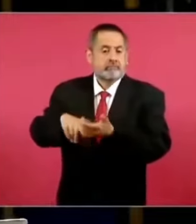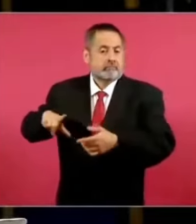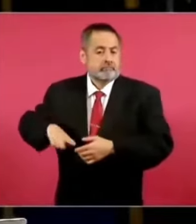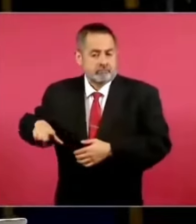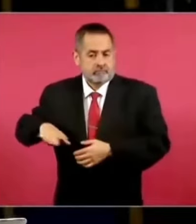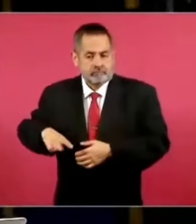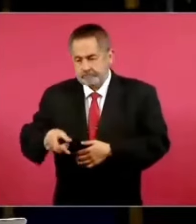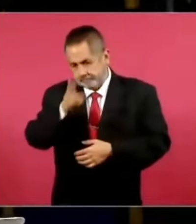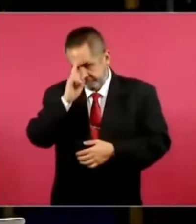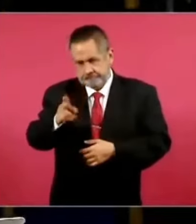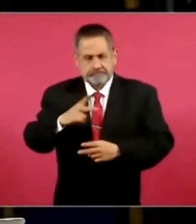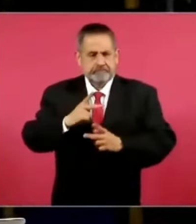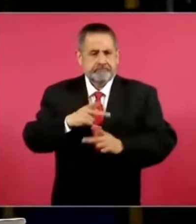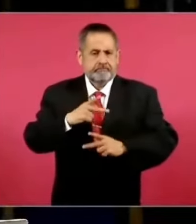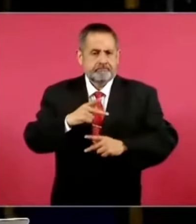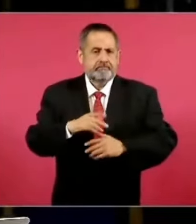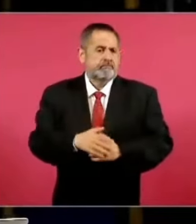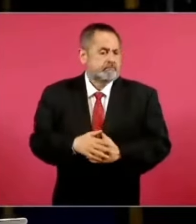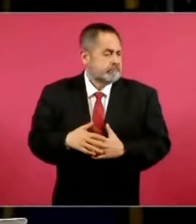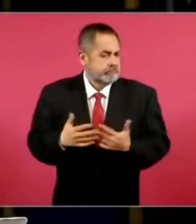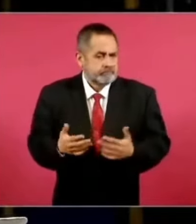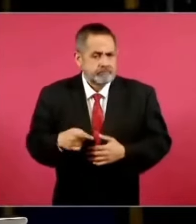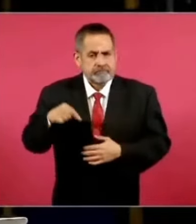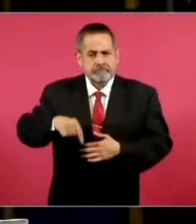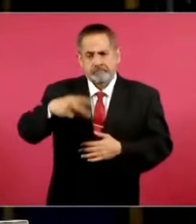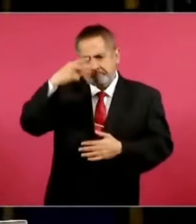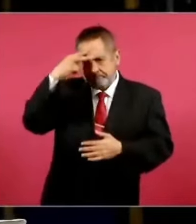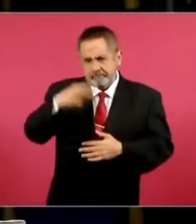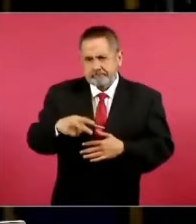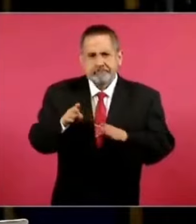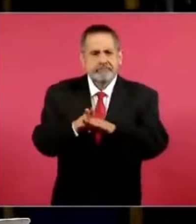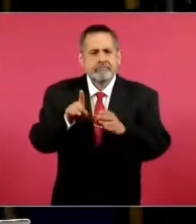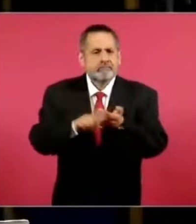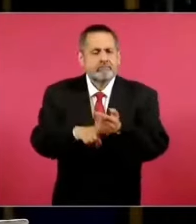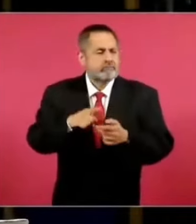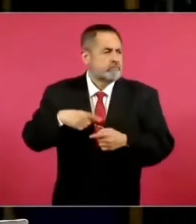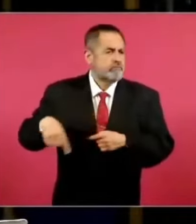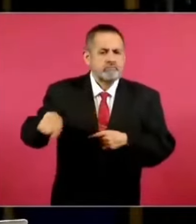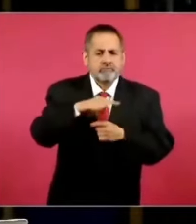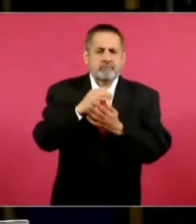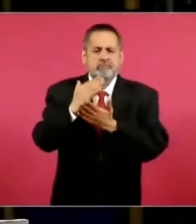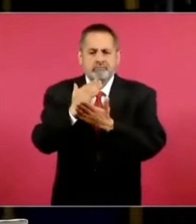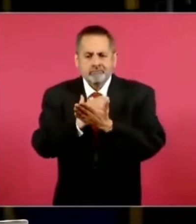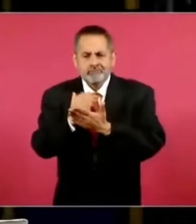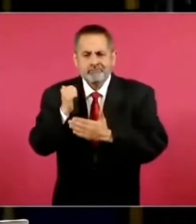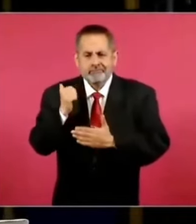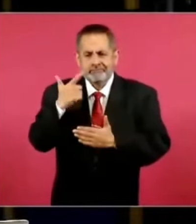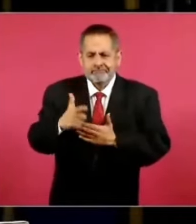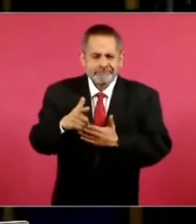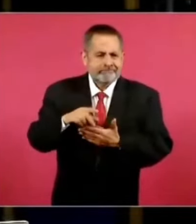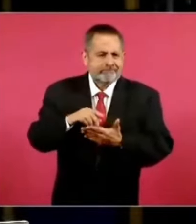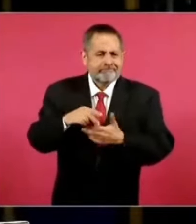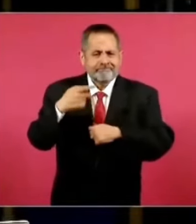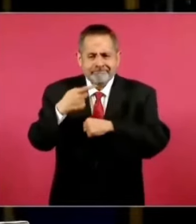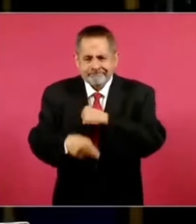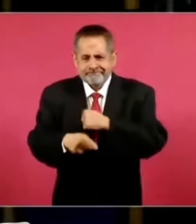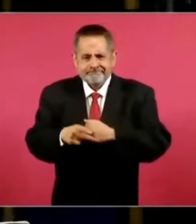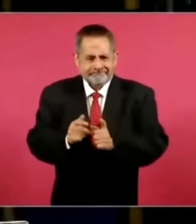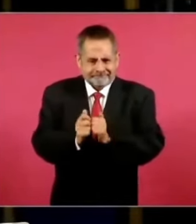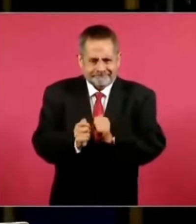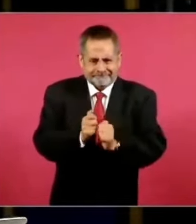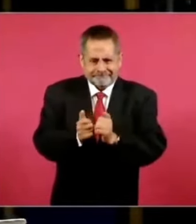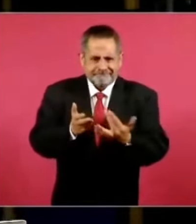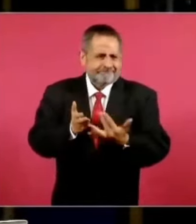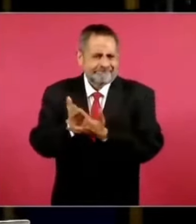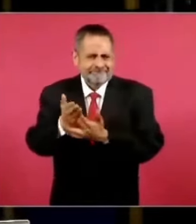sentido, preguntarle qué medidas se está tomando en México para mitigar las amenazas digitales, dado que el